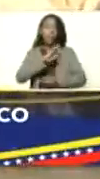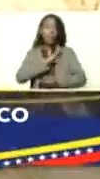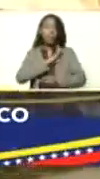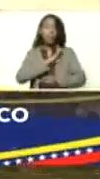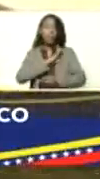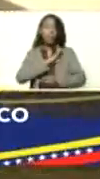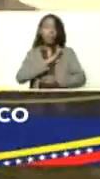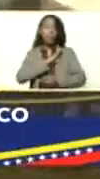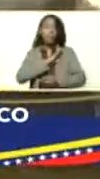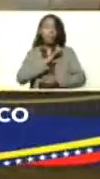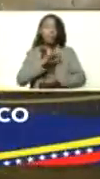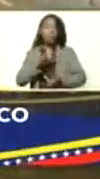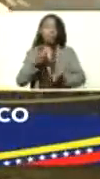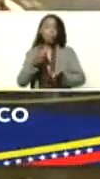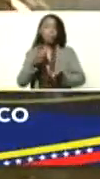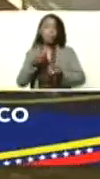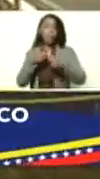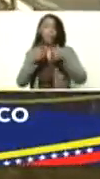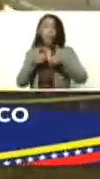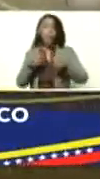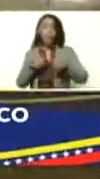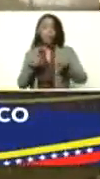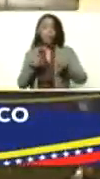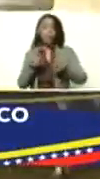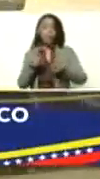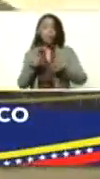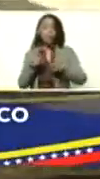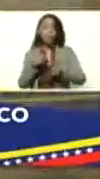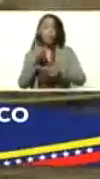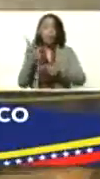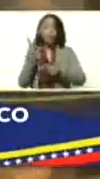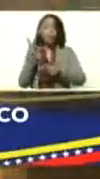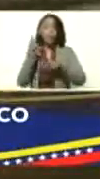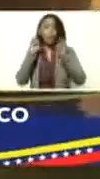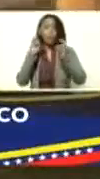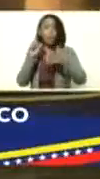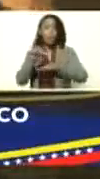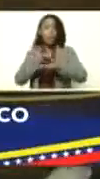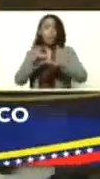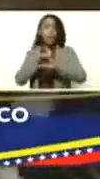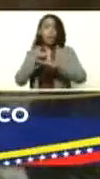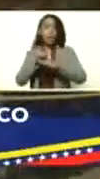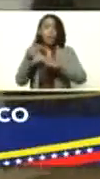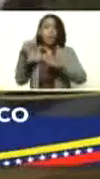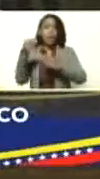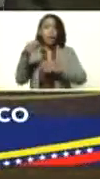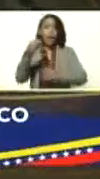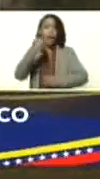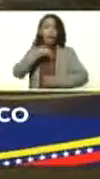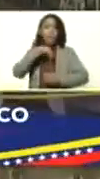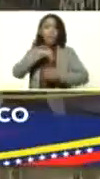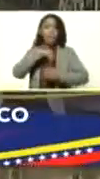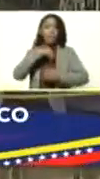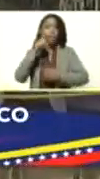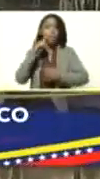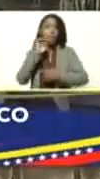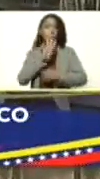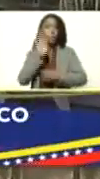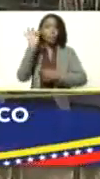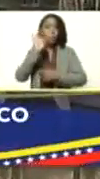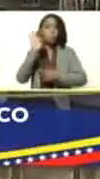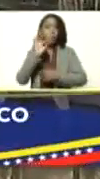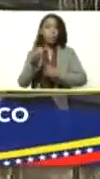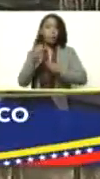propiedades antioxidantes. Otro aspecto importante es el contenido de grasa. Ya se mencionó que el contenido de grasa es del 4%,